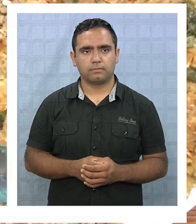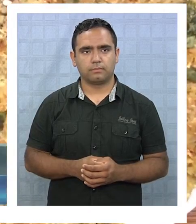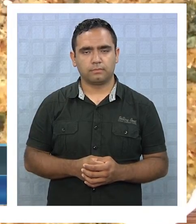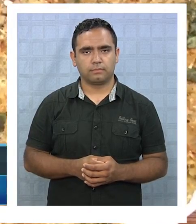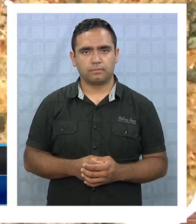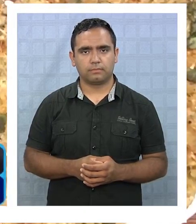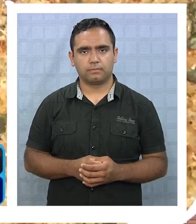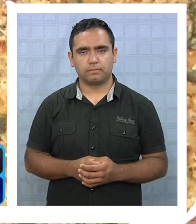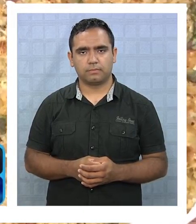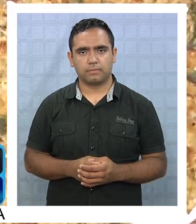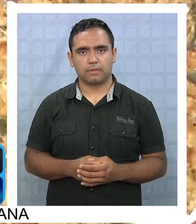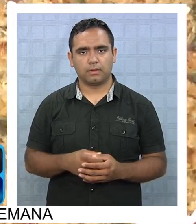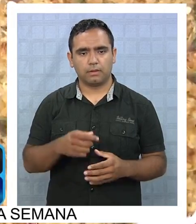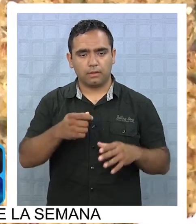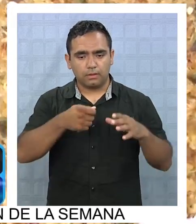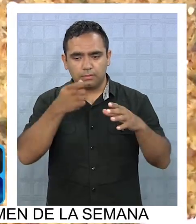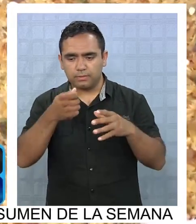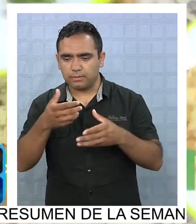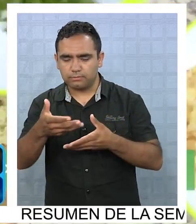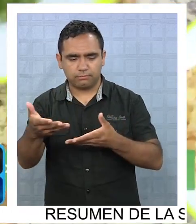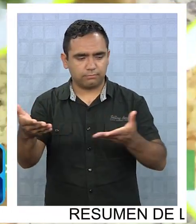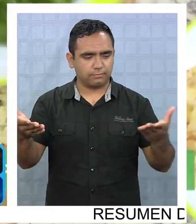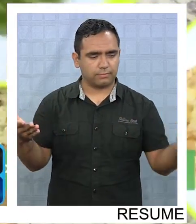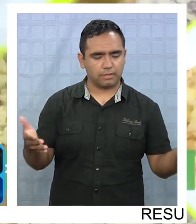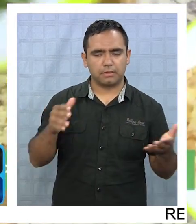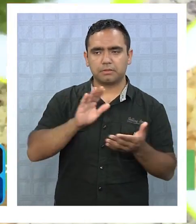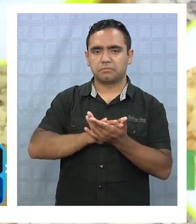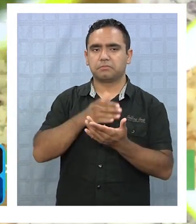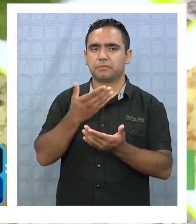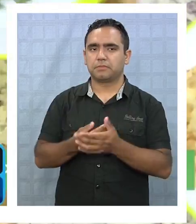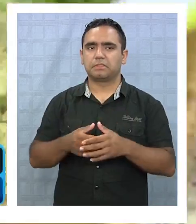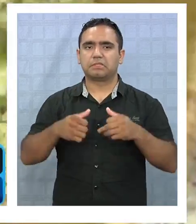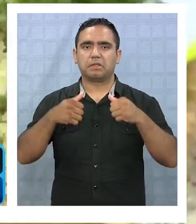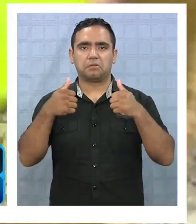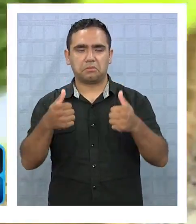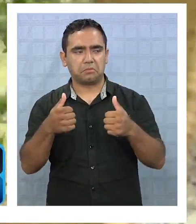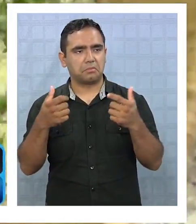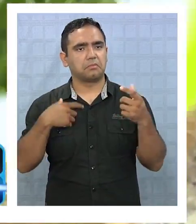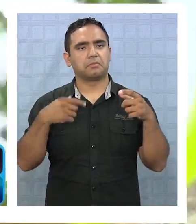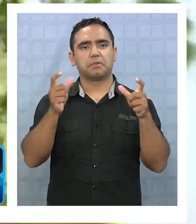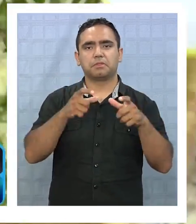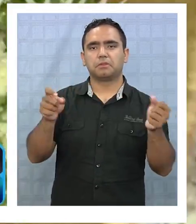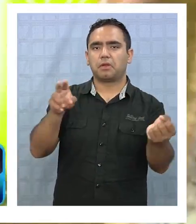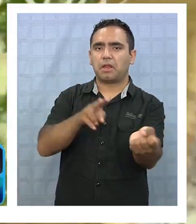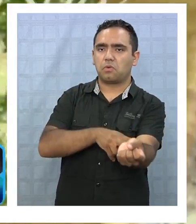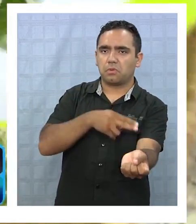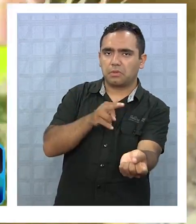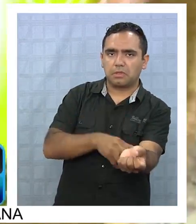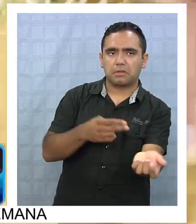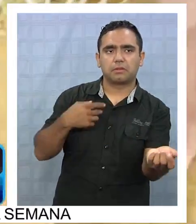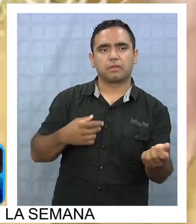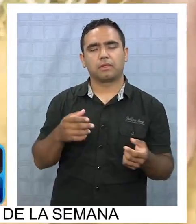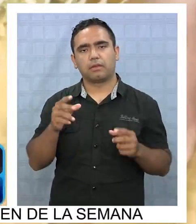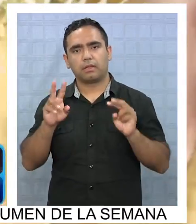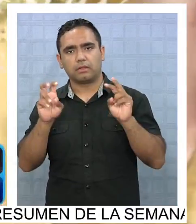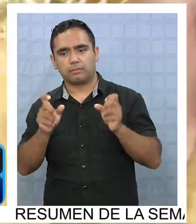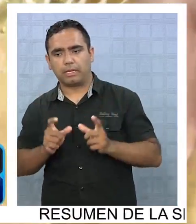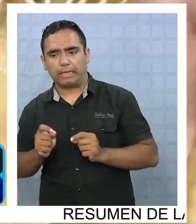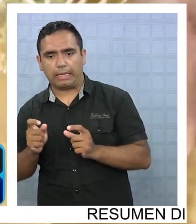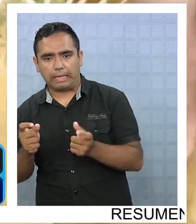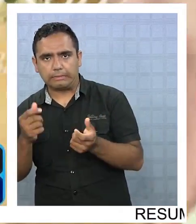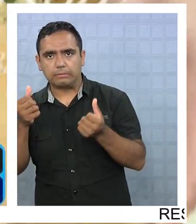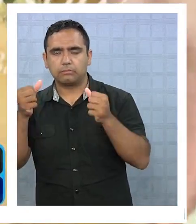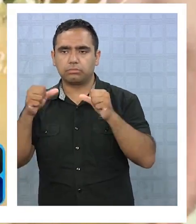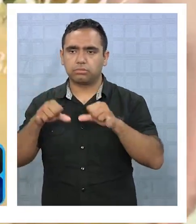Las bondades nutritivas y la fama de mejorar la salud de las personas, especialmente el estrés y los males cancerígenos, no han